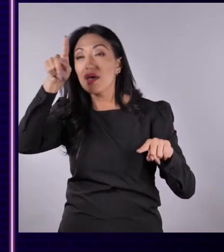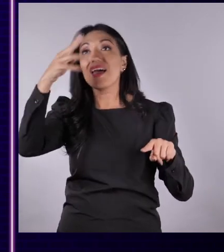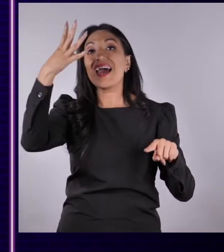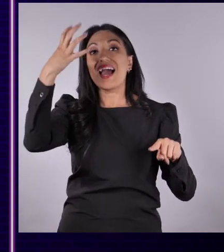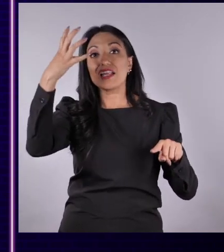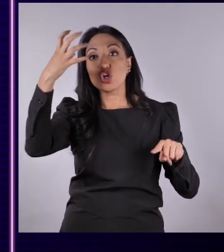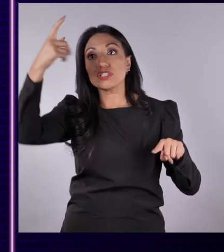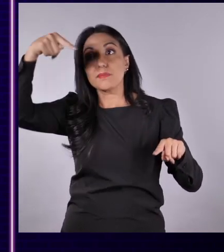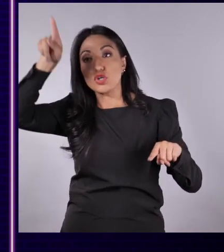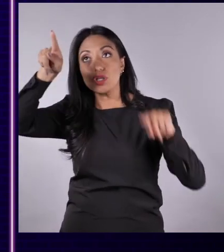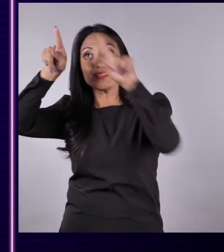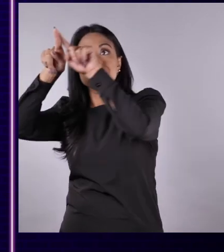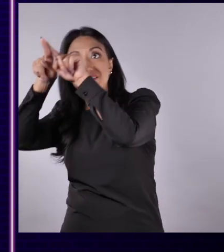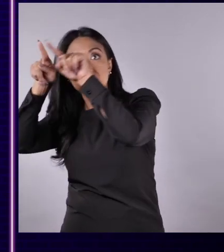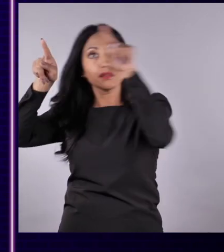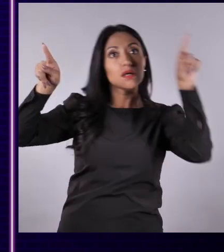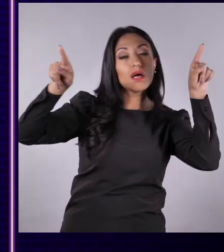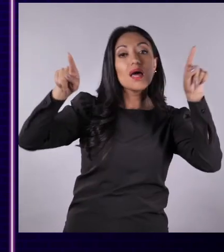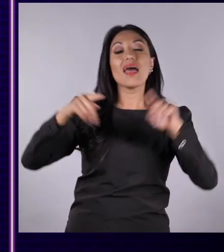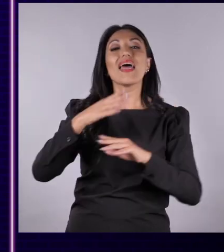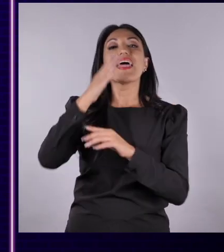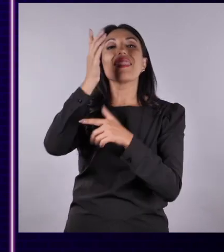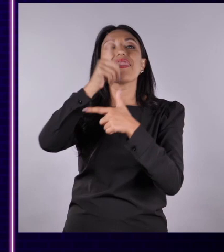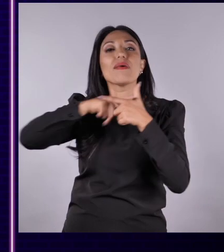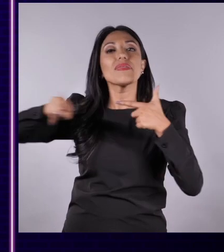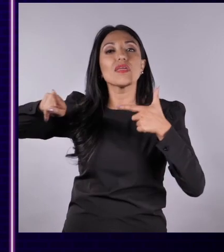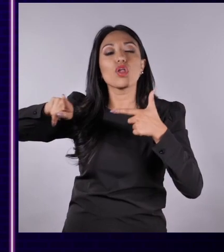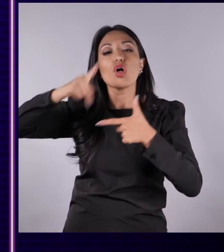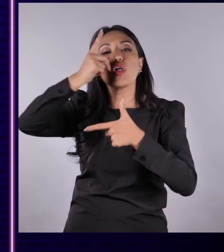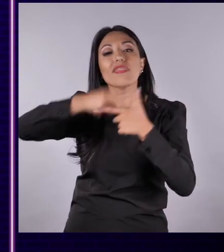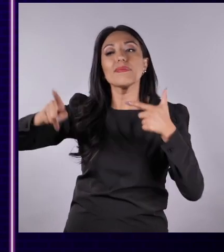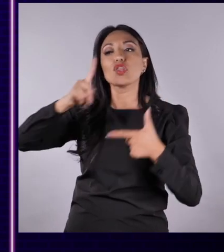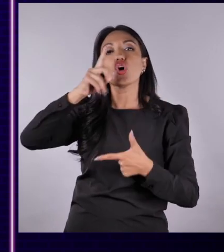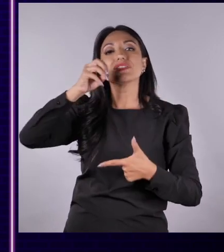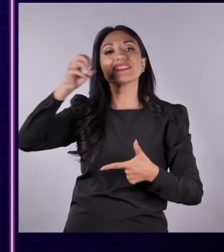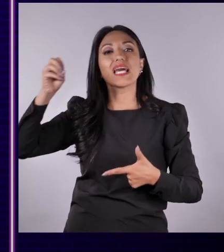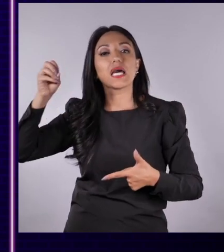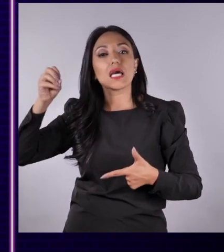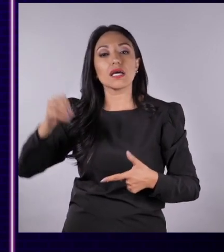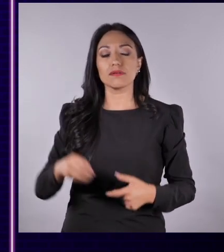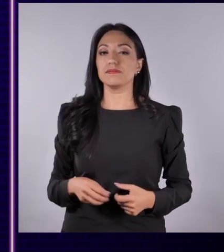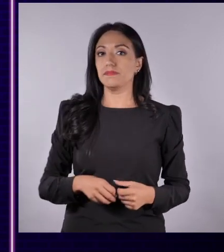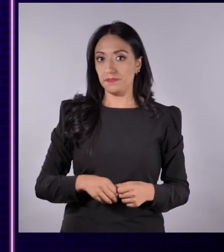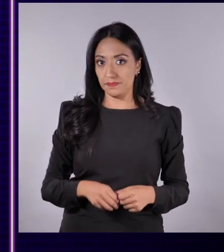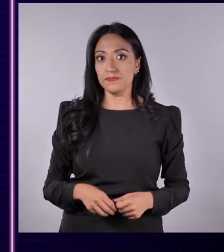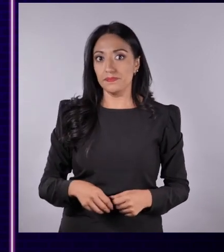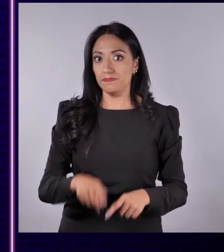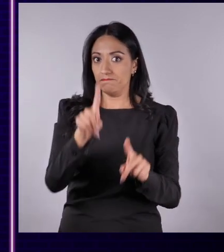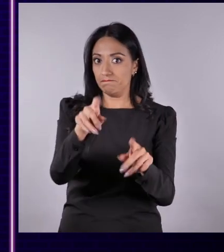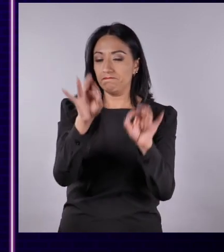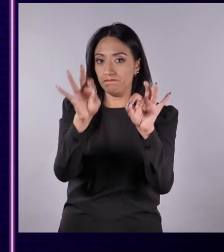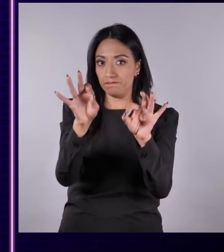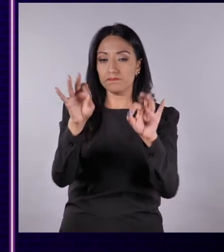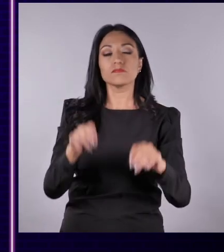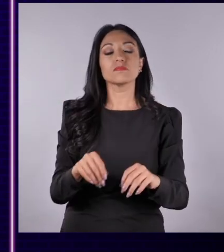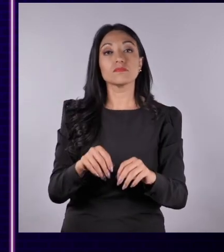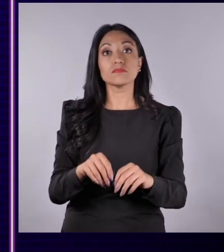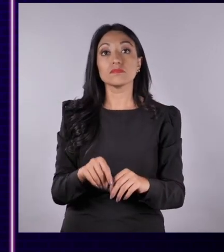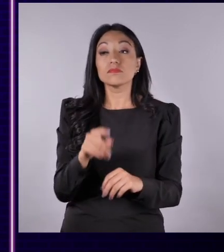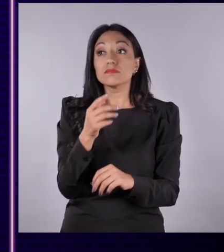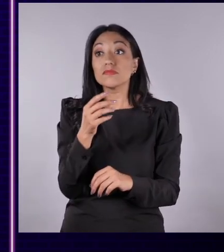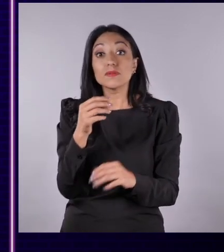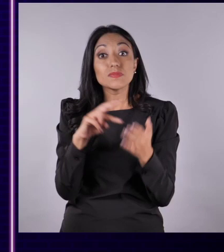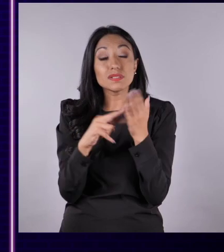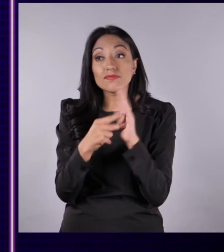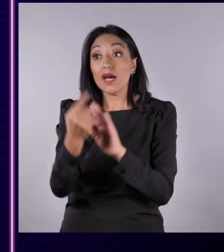14.483.499 y dividimos para 100. Exacto. En este